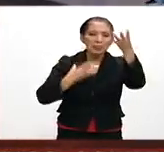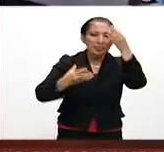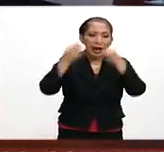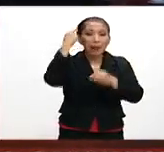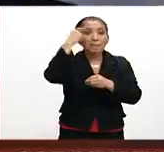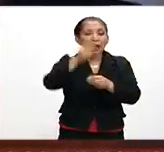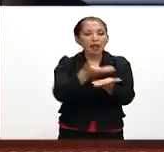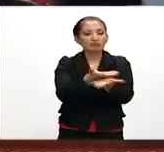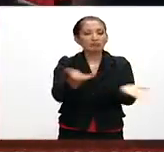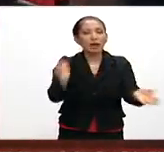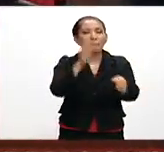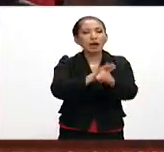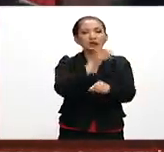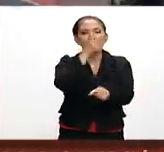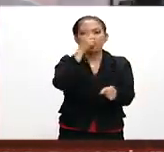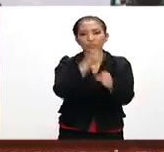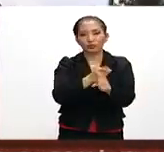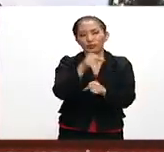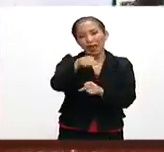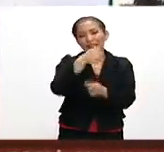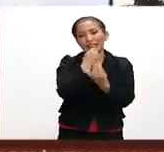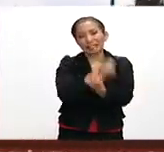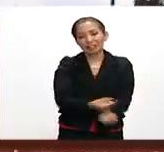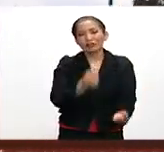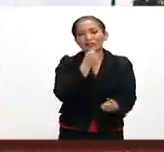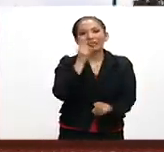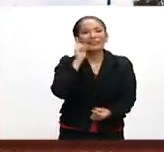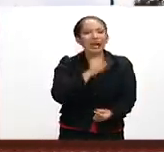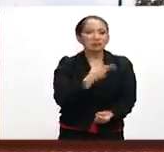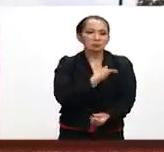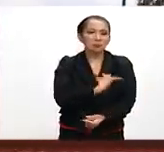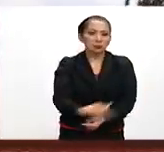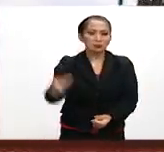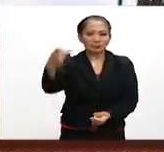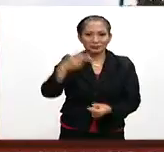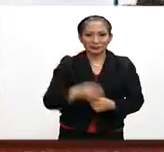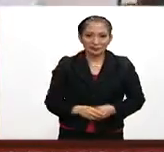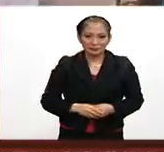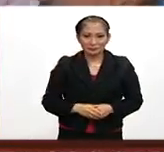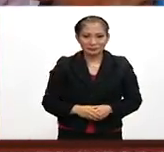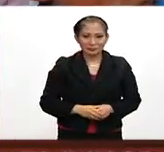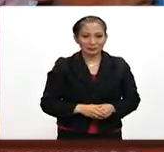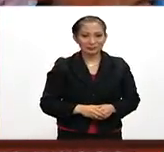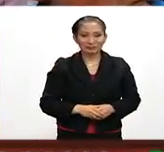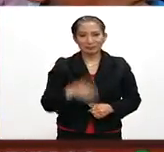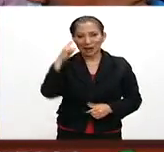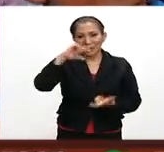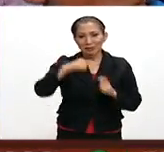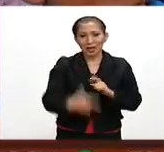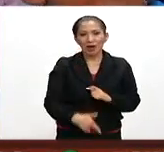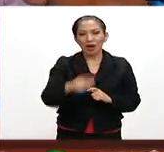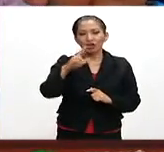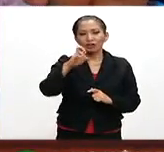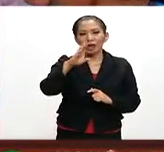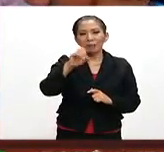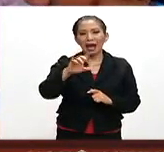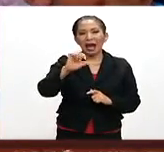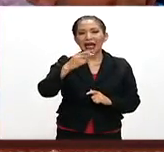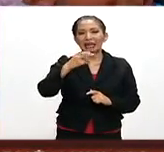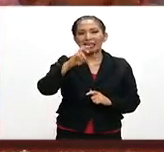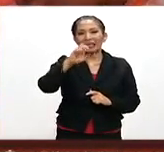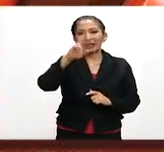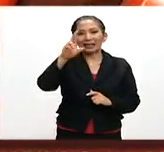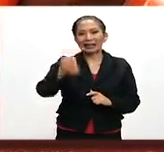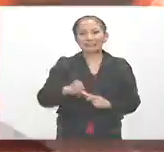para brindar más oportunidades a niños y niñas de escasos recursos. Para México al Día, Rosalba